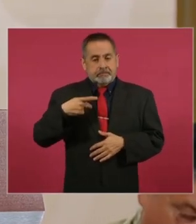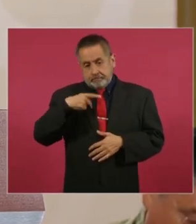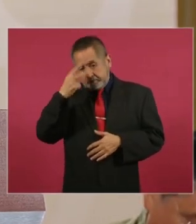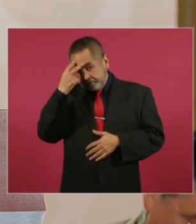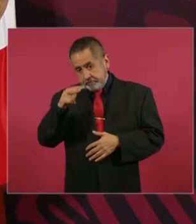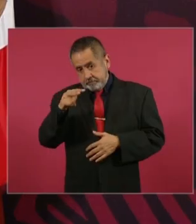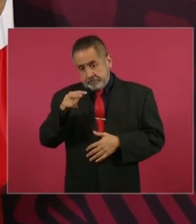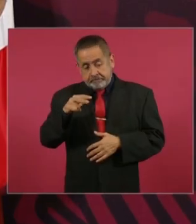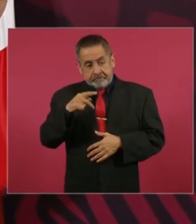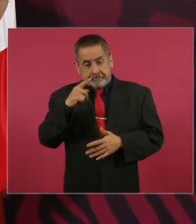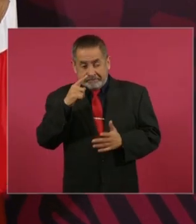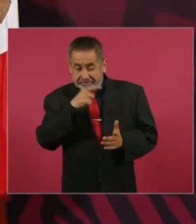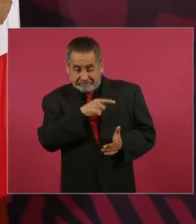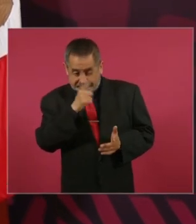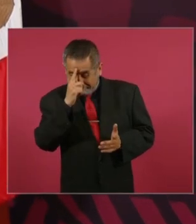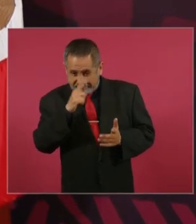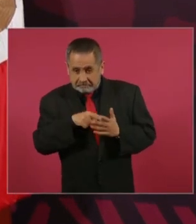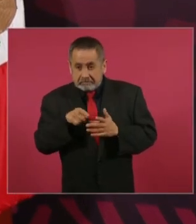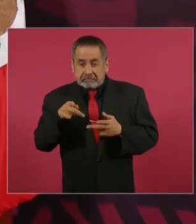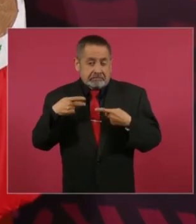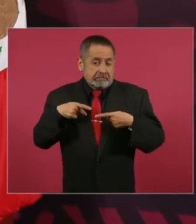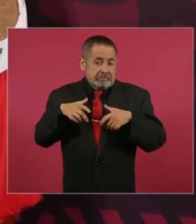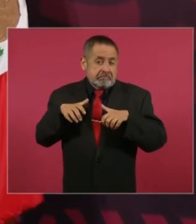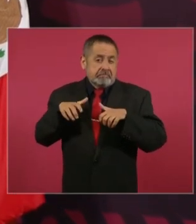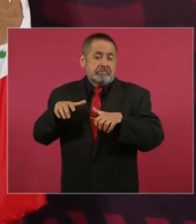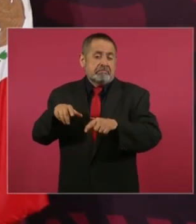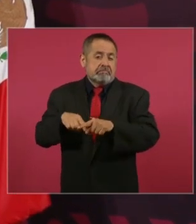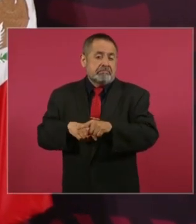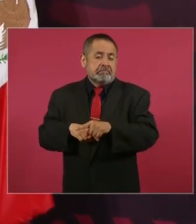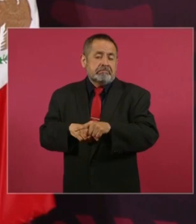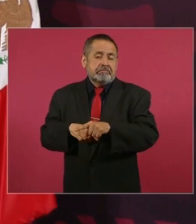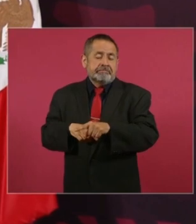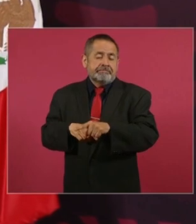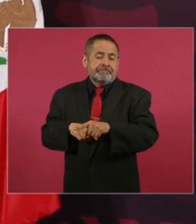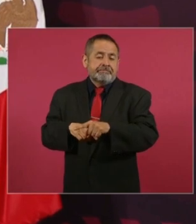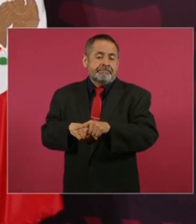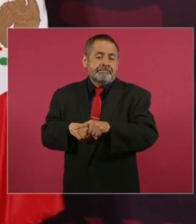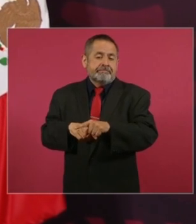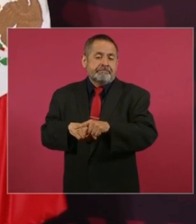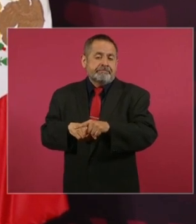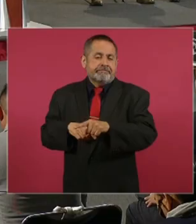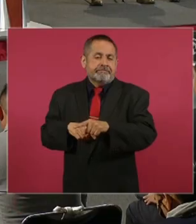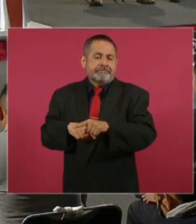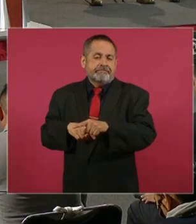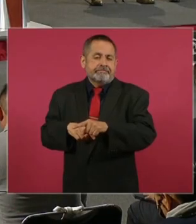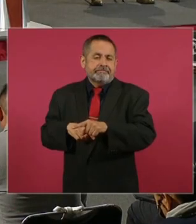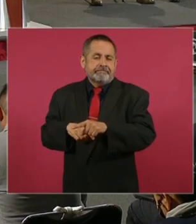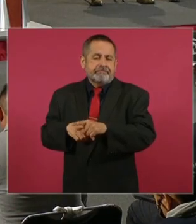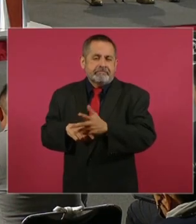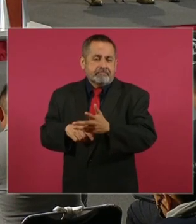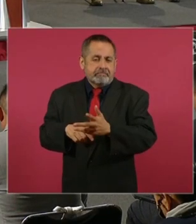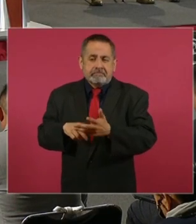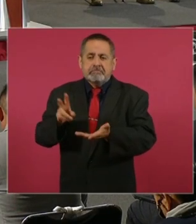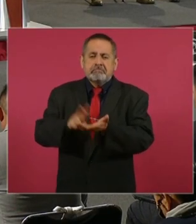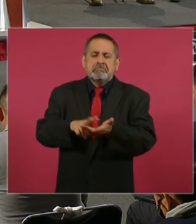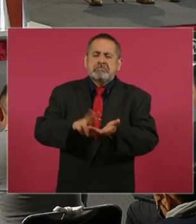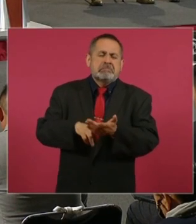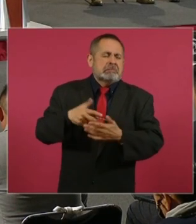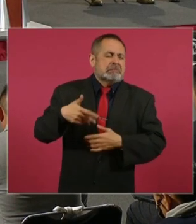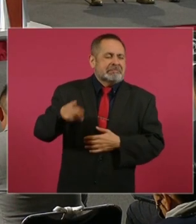no cuenta,